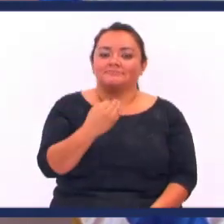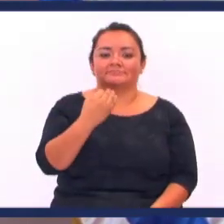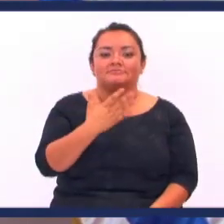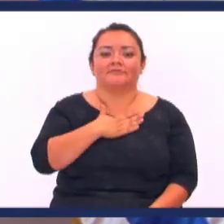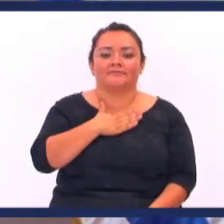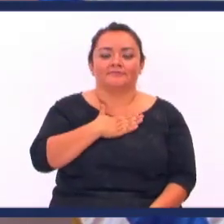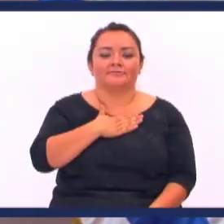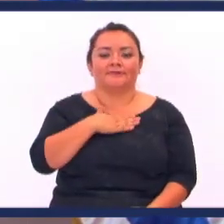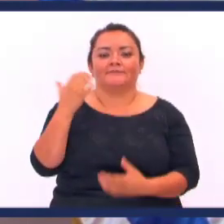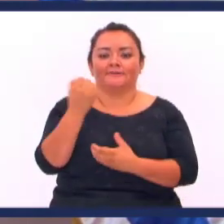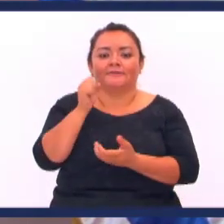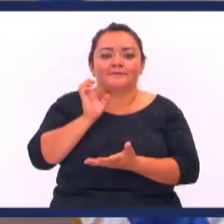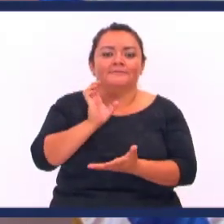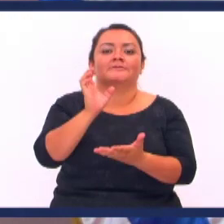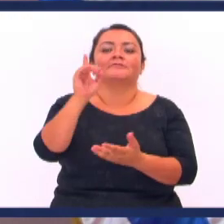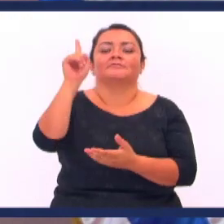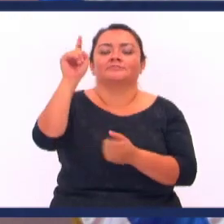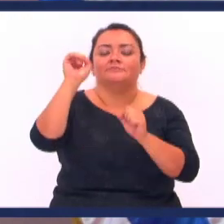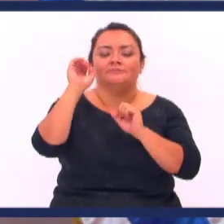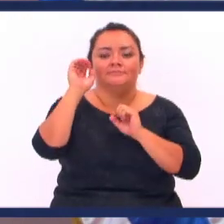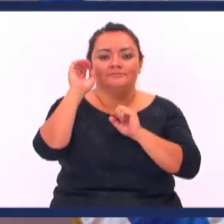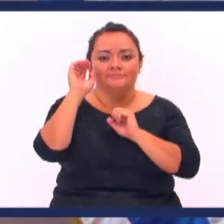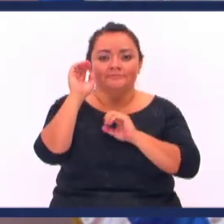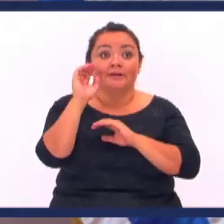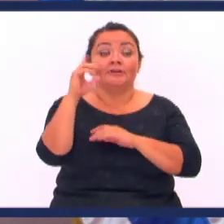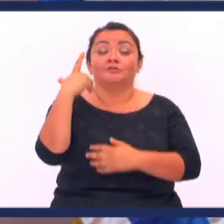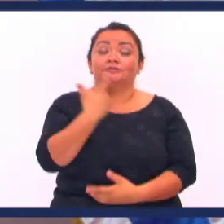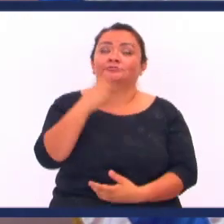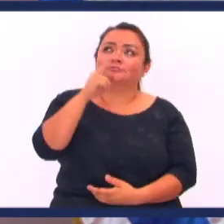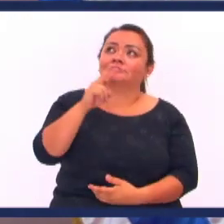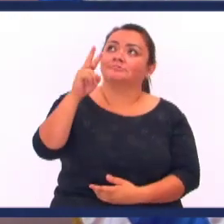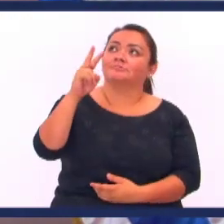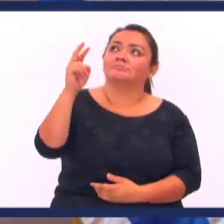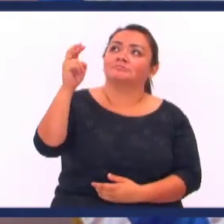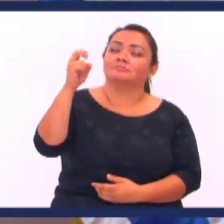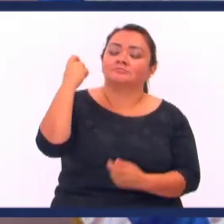Tendremos nuestra recompensa El que tiene Es para el que oiga Vamos a orar al Señor Gloria a Cristo